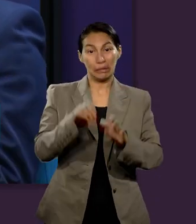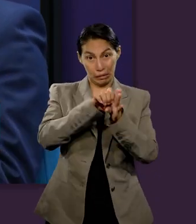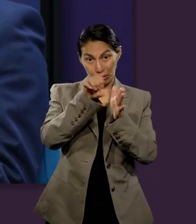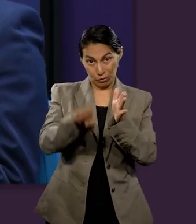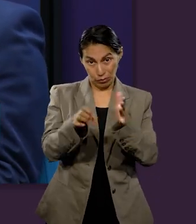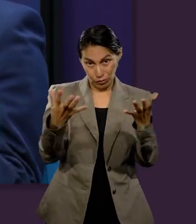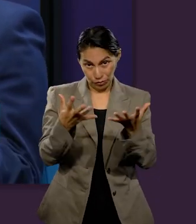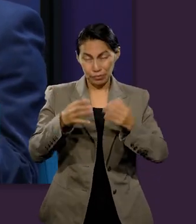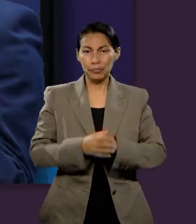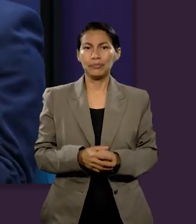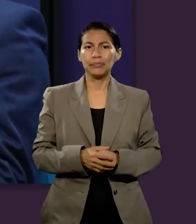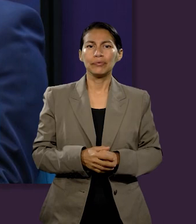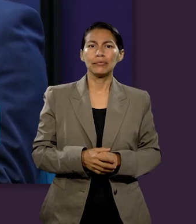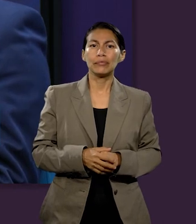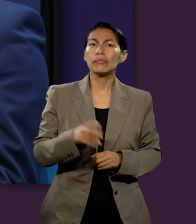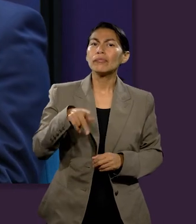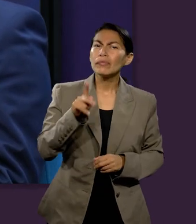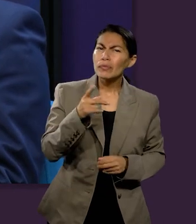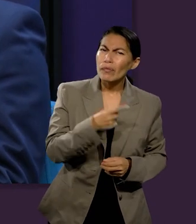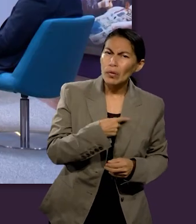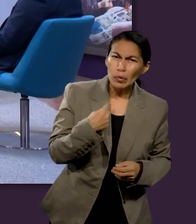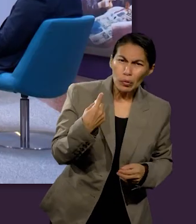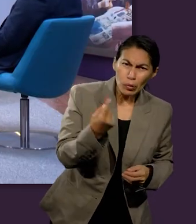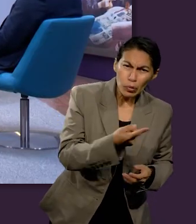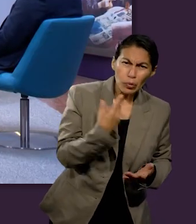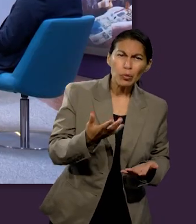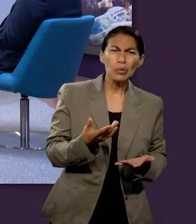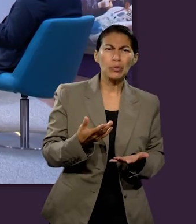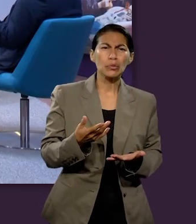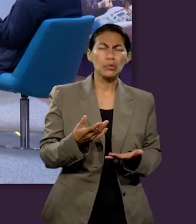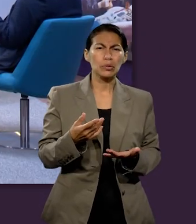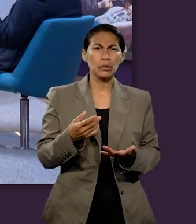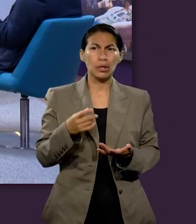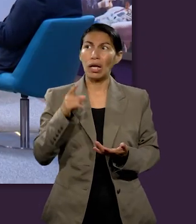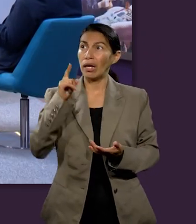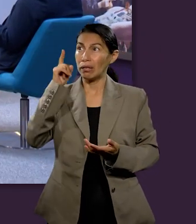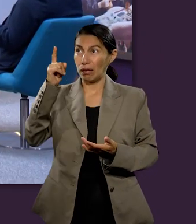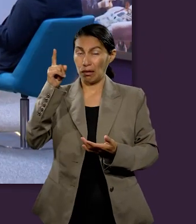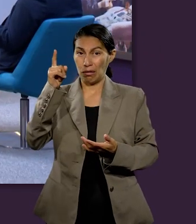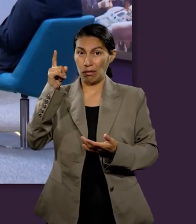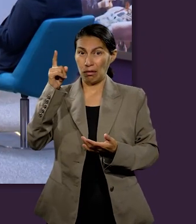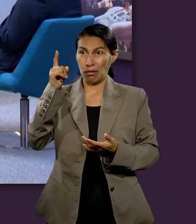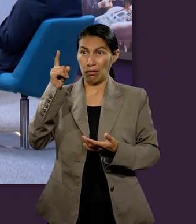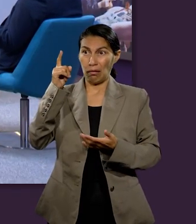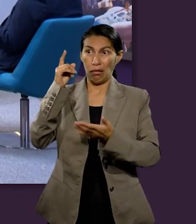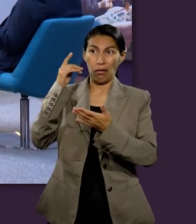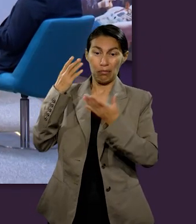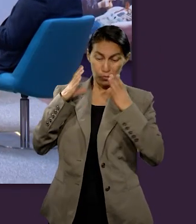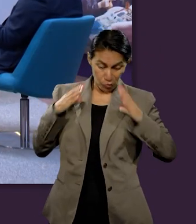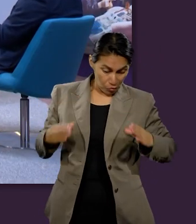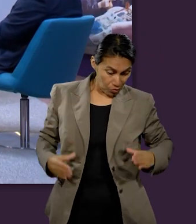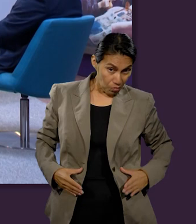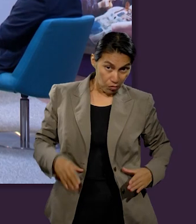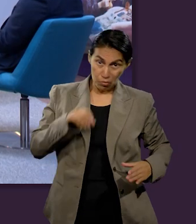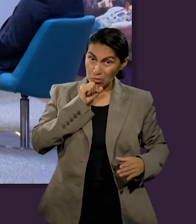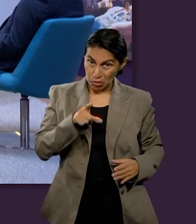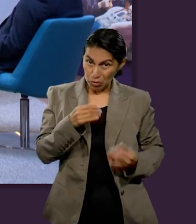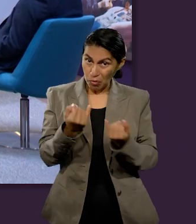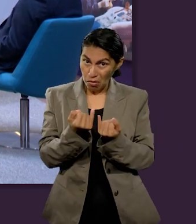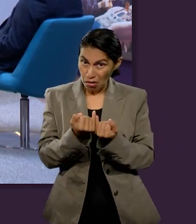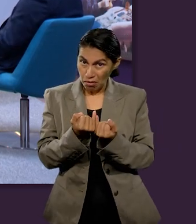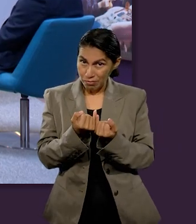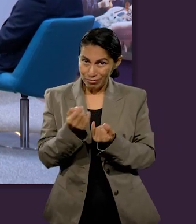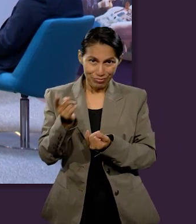presentarnos el carácter de Dios. Pero no olvidemos que nosotros allá no vamos a estar